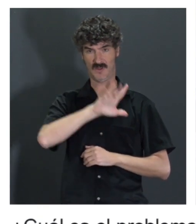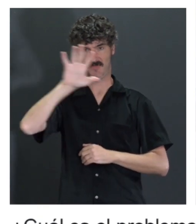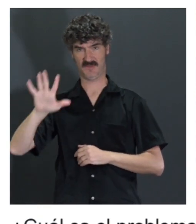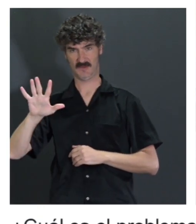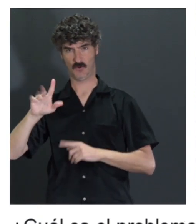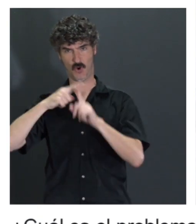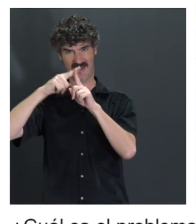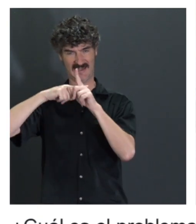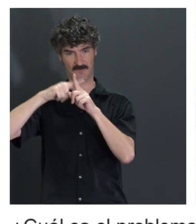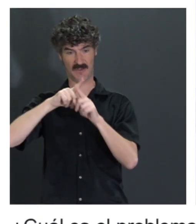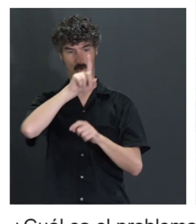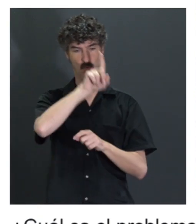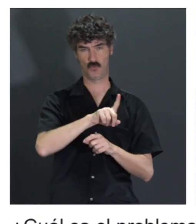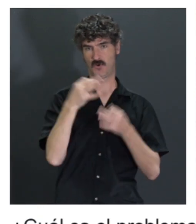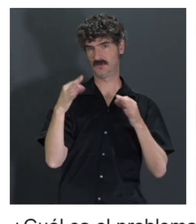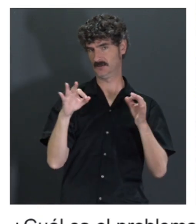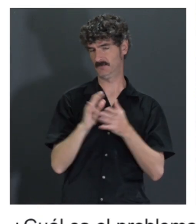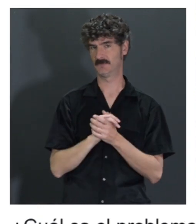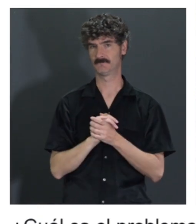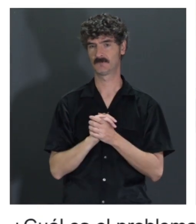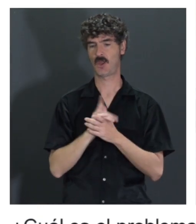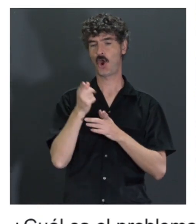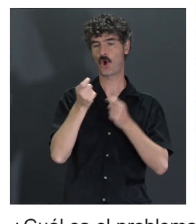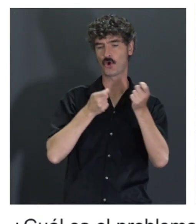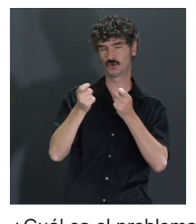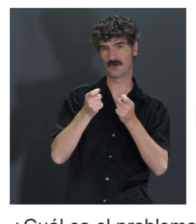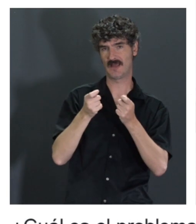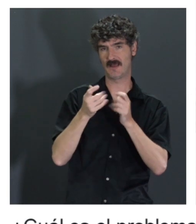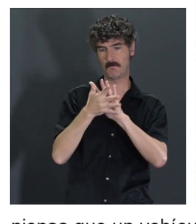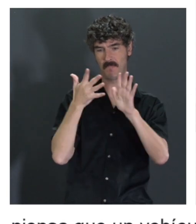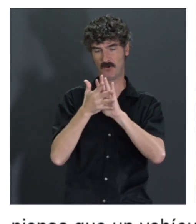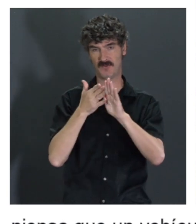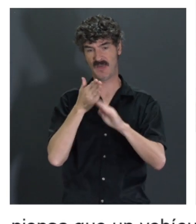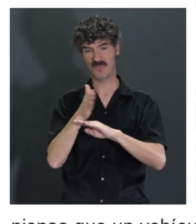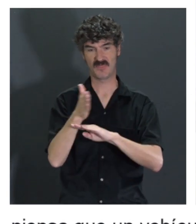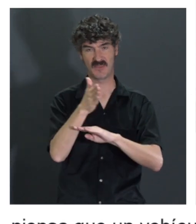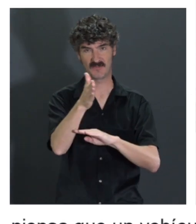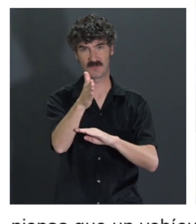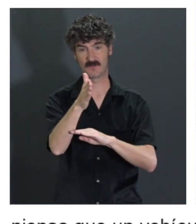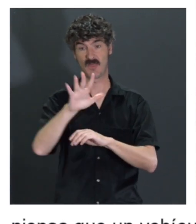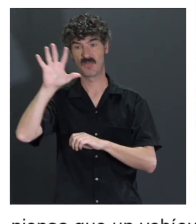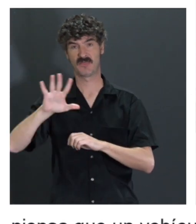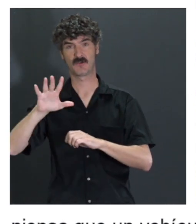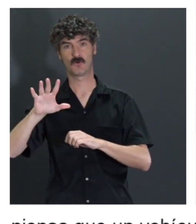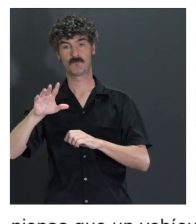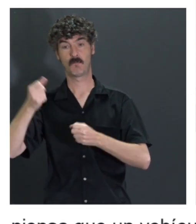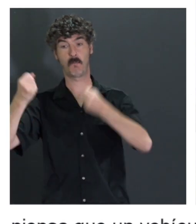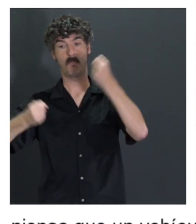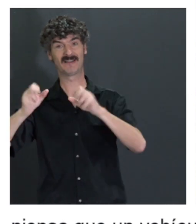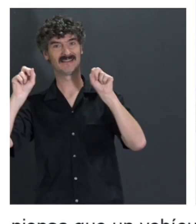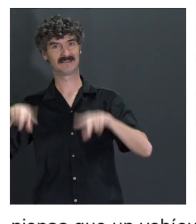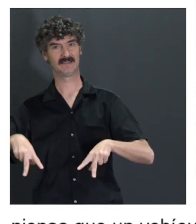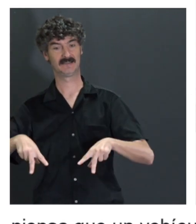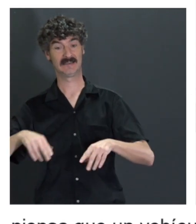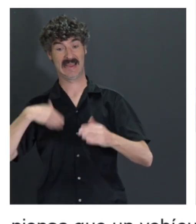el nivel 1 simplemente controla la velocidad o la dirección, nivel 5 es no tiene volante. Bueno, pues hasta el nivel 3